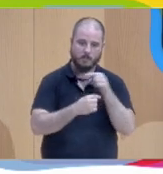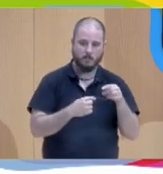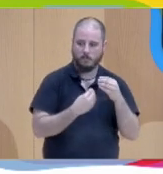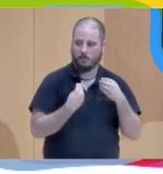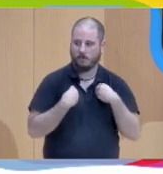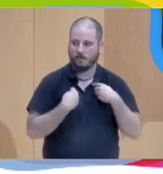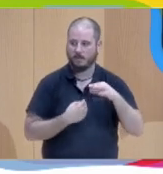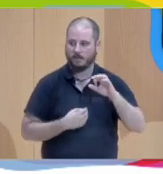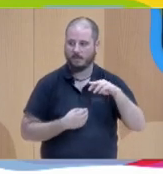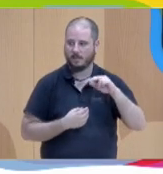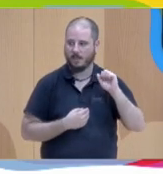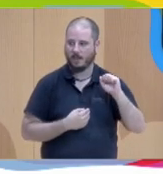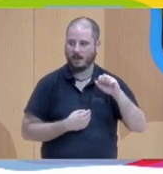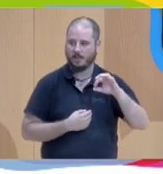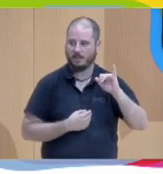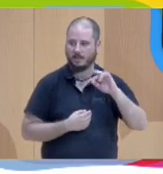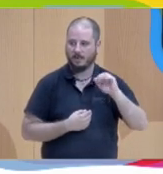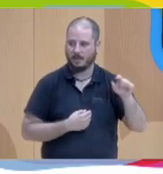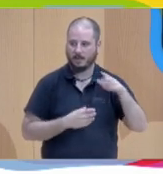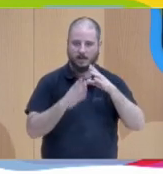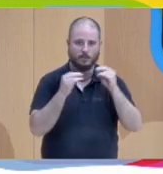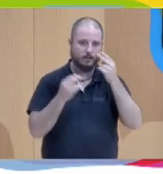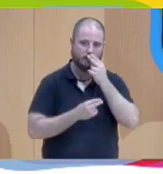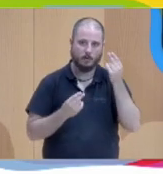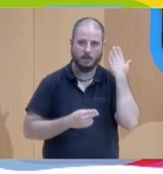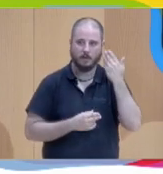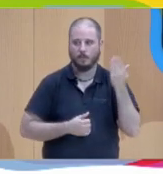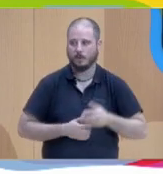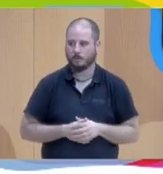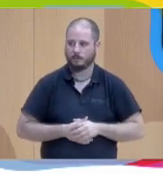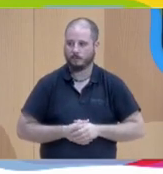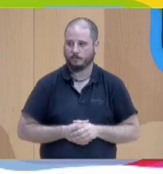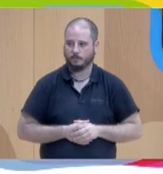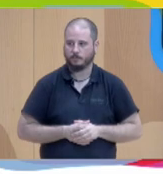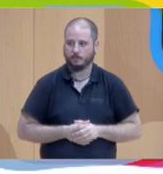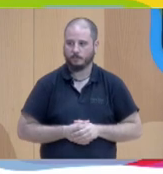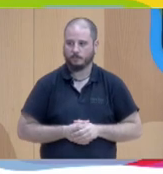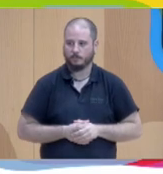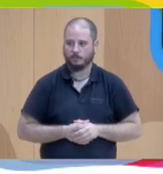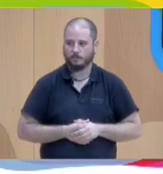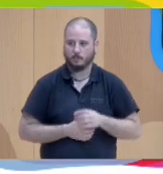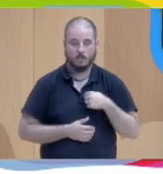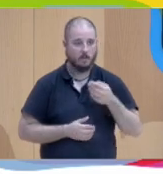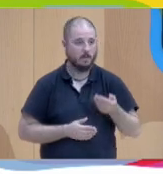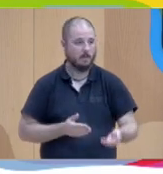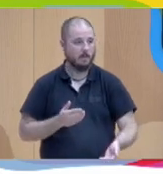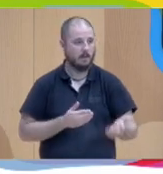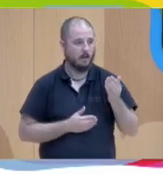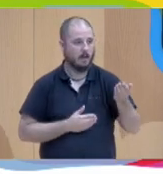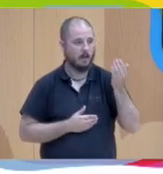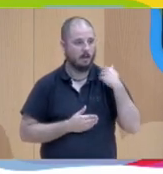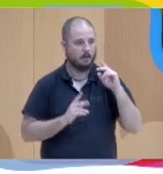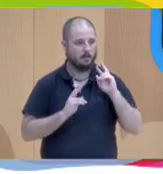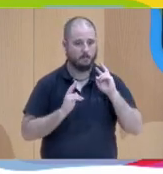de Sandra Siria que nos va a llevar hasta la Universidad Pública de Navarra bueno, a mí al principio cuando comenzamos la formación